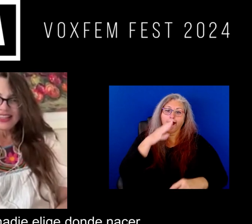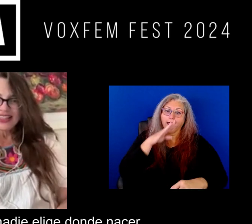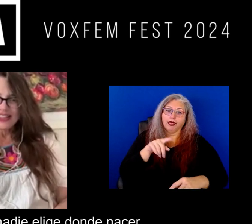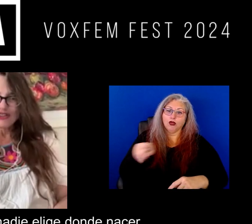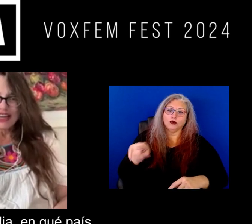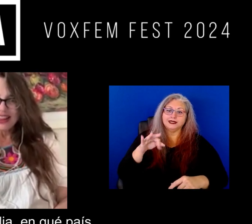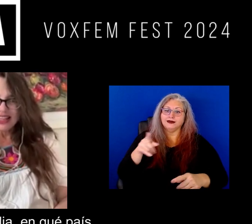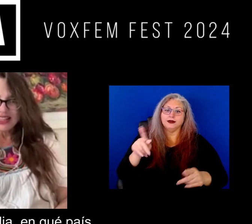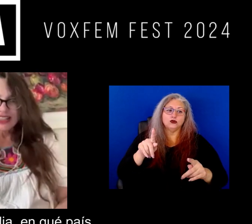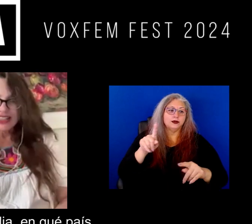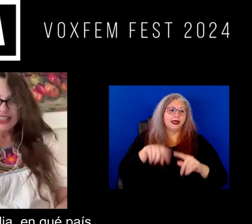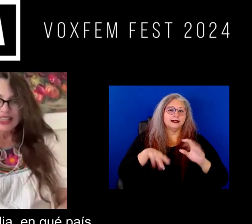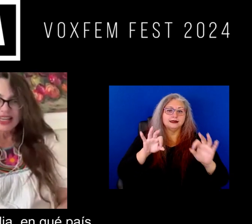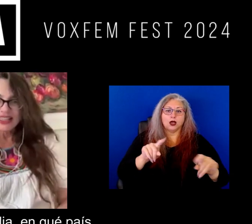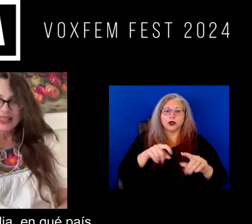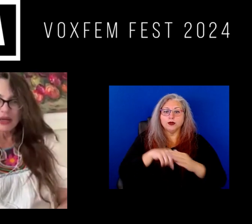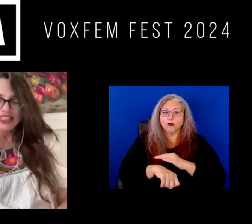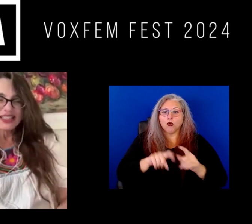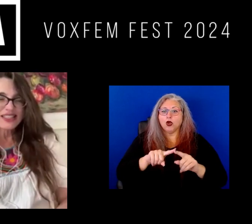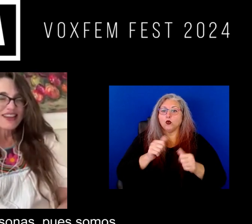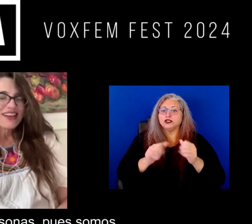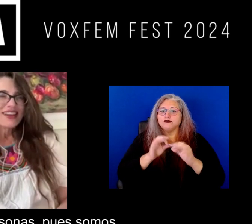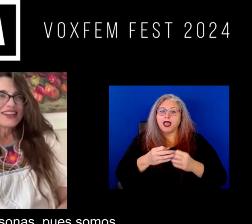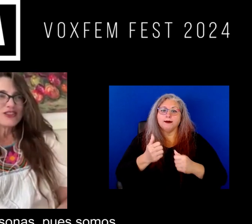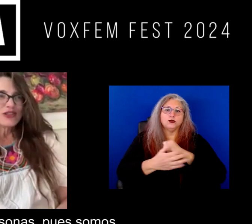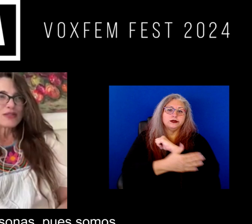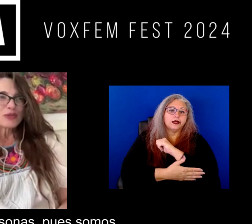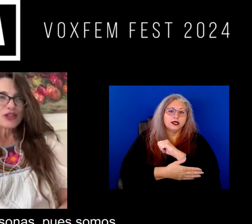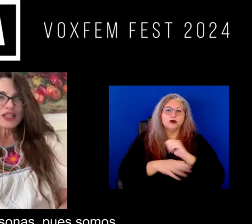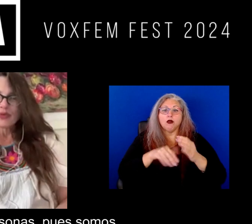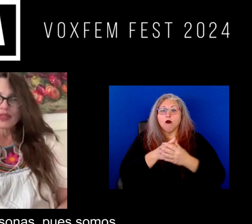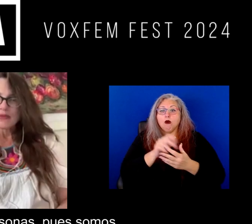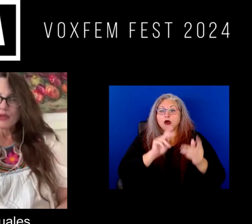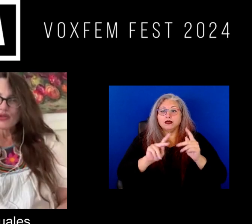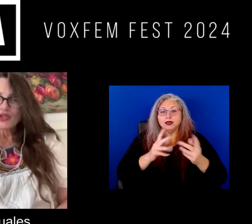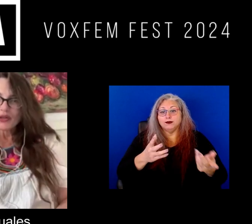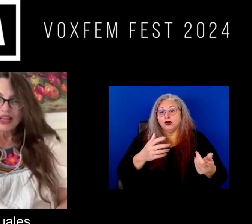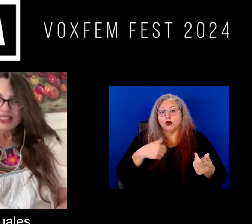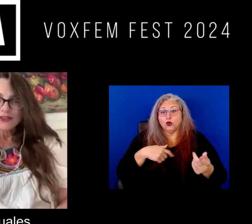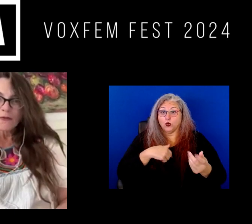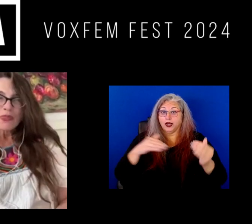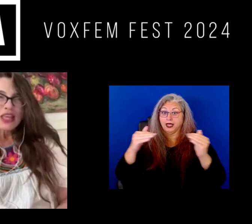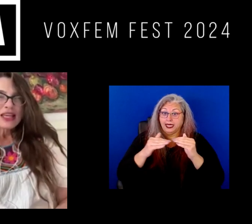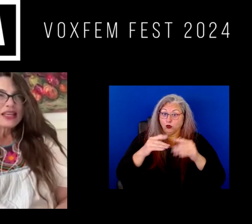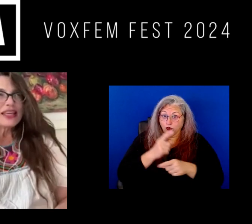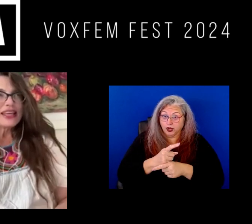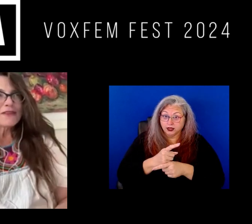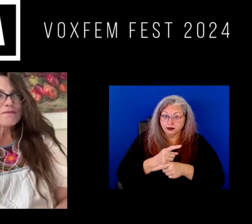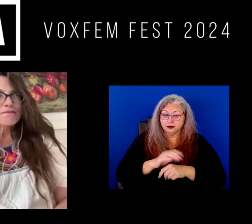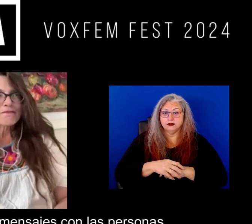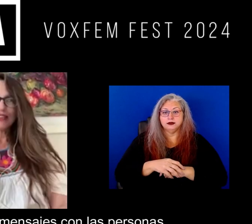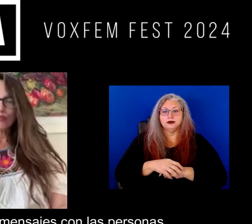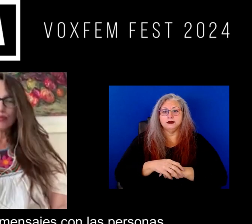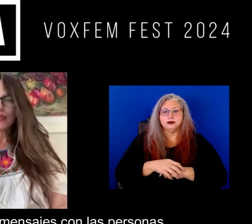elige dónde nacer en qué familia en qué país y todas las personas pues somos iguales ¿no? y